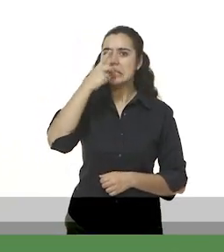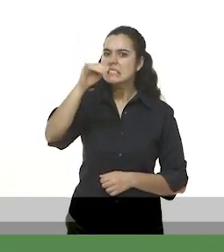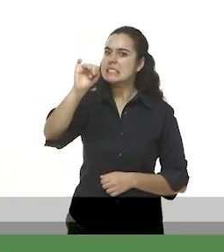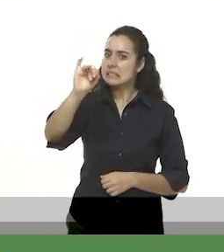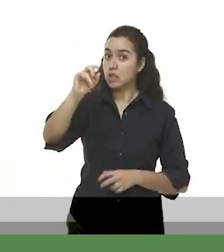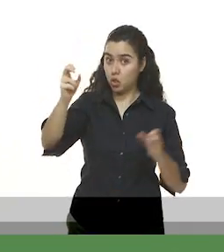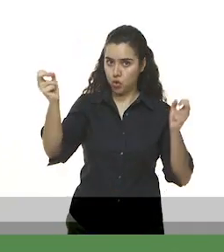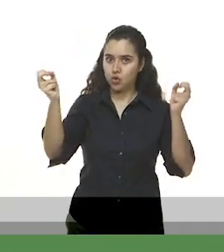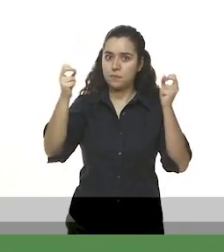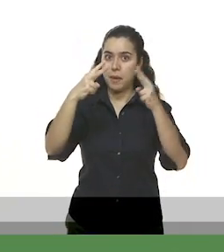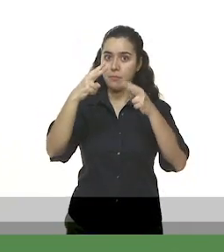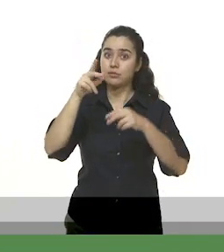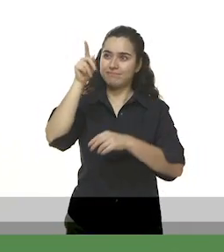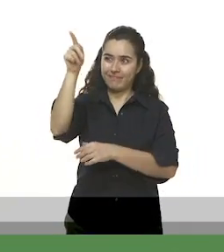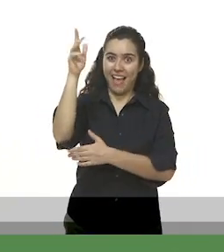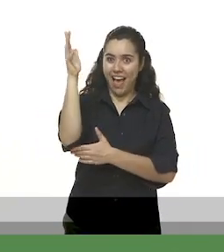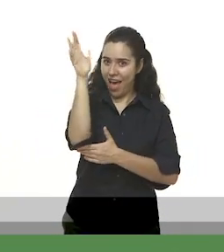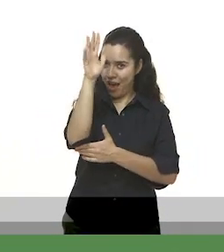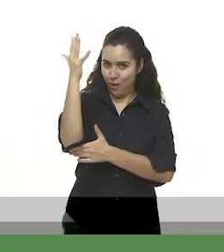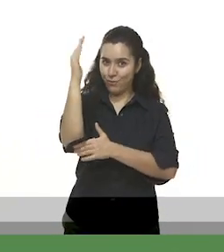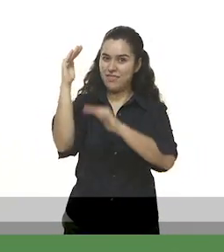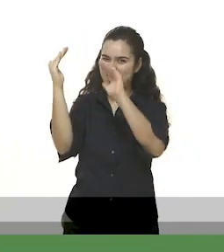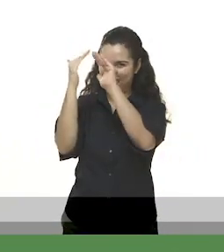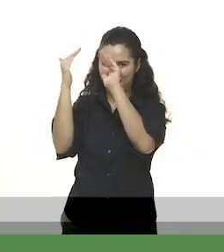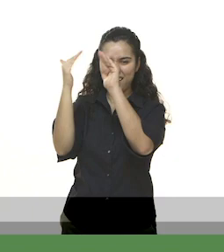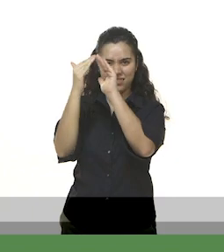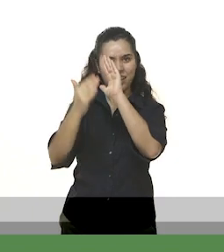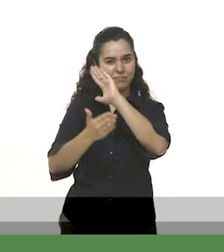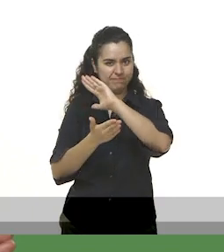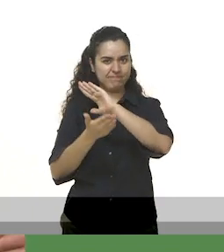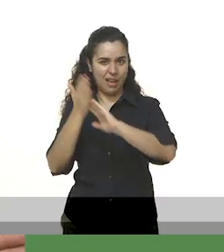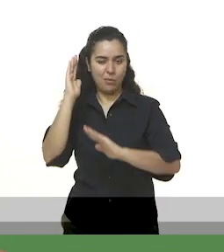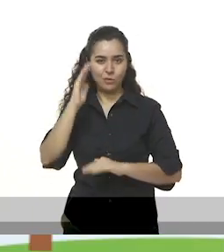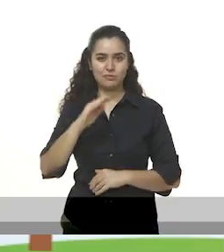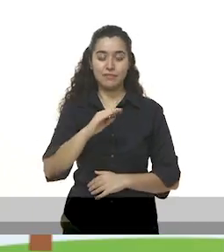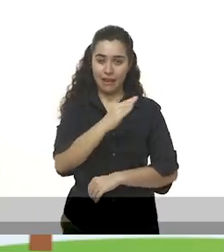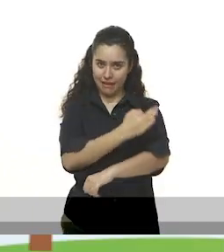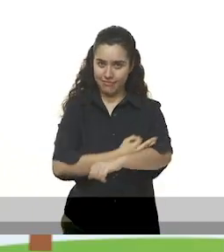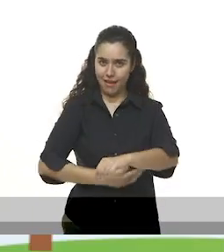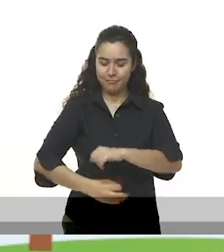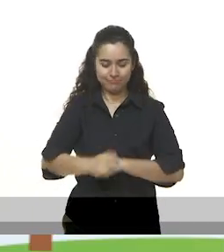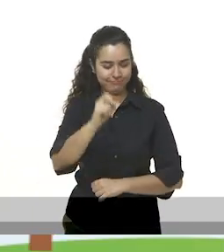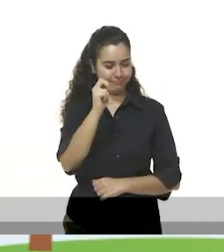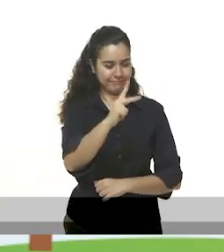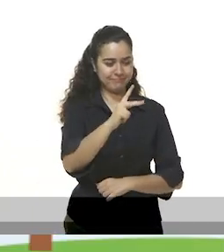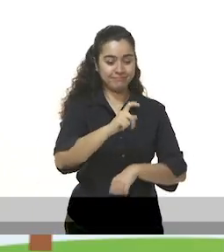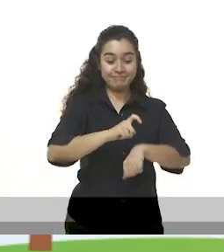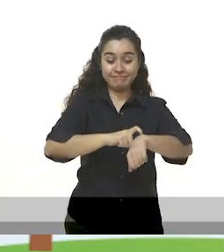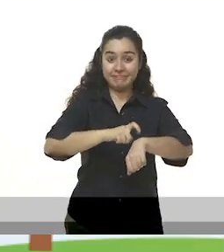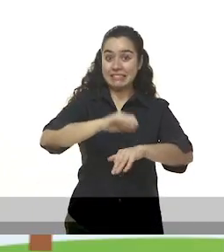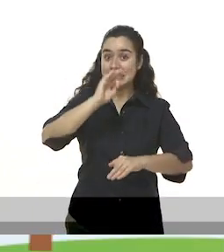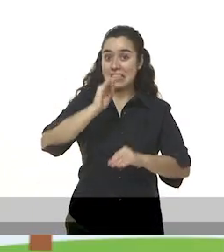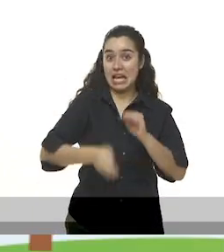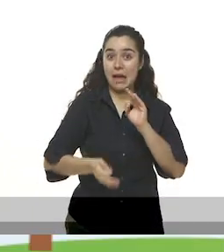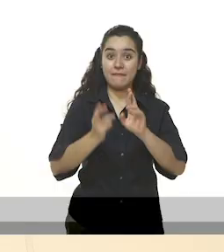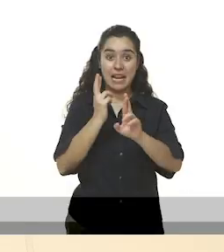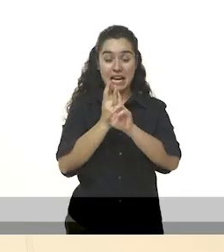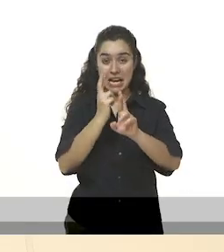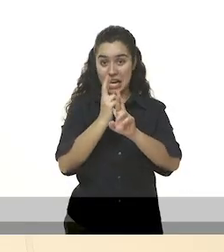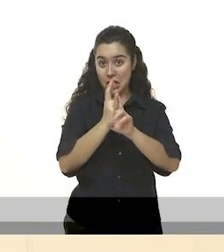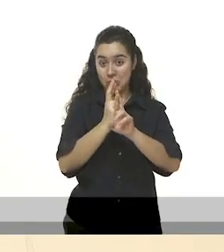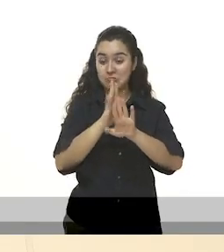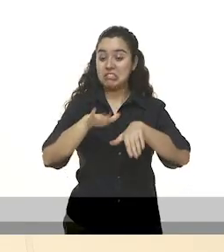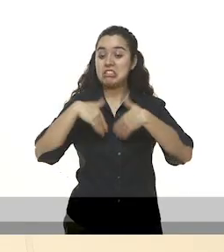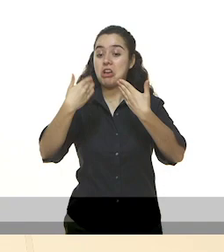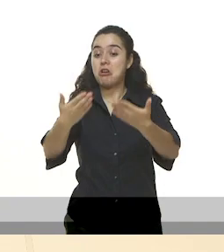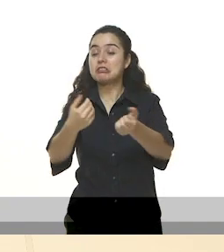Sí, nos vemos hoy en la casa del árbol. Me encantaría tener una misión más. Todos entraron a su salón cuando el recreo se terminó. A